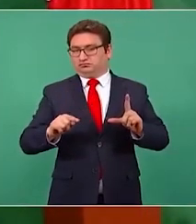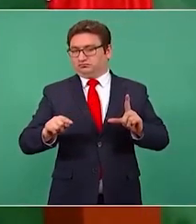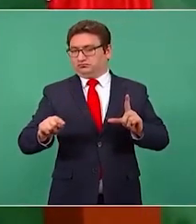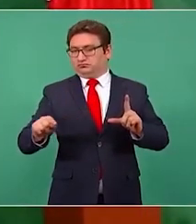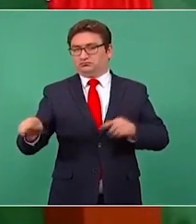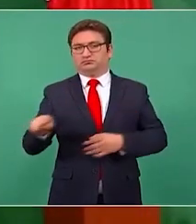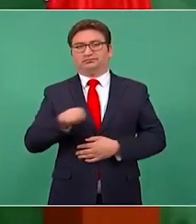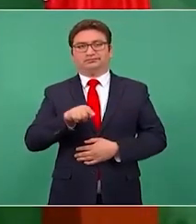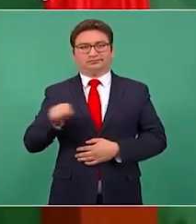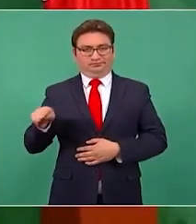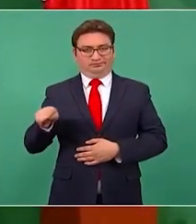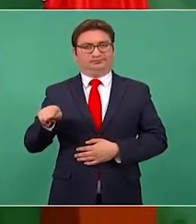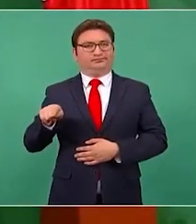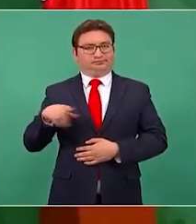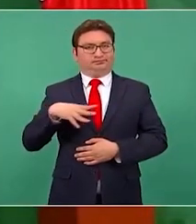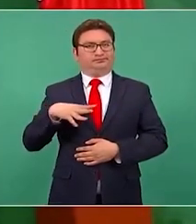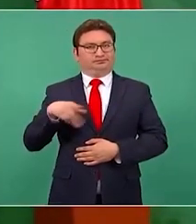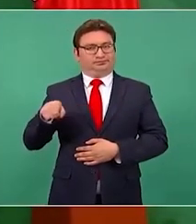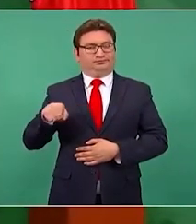De aquí.